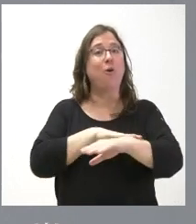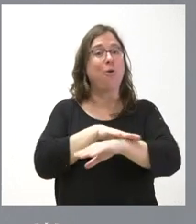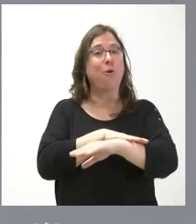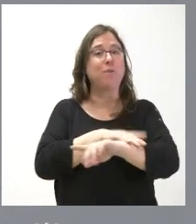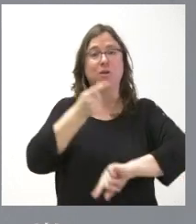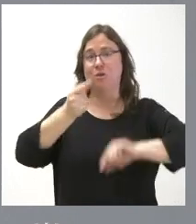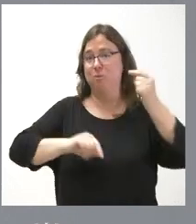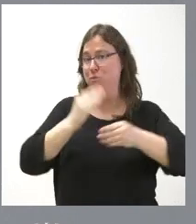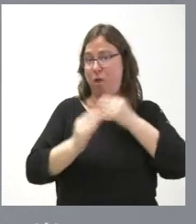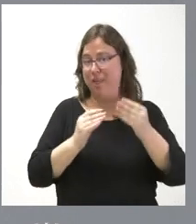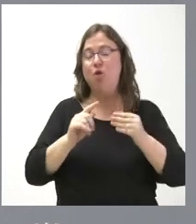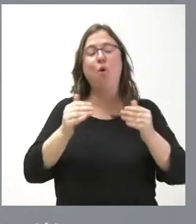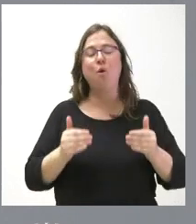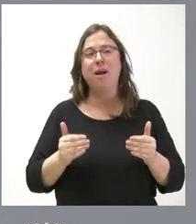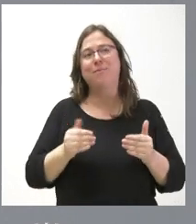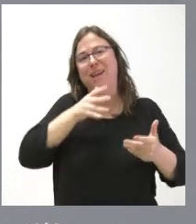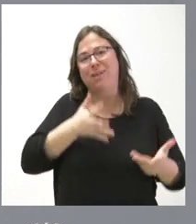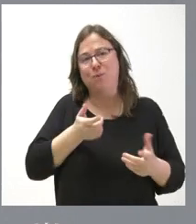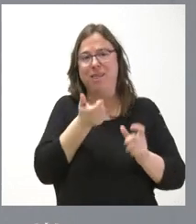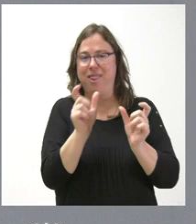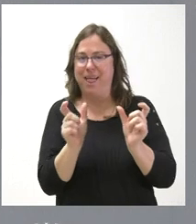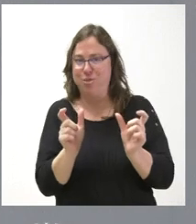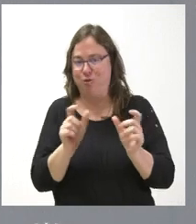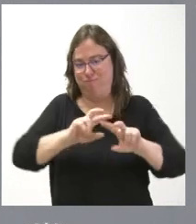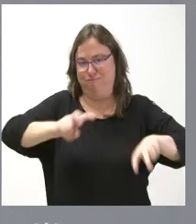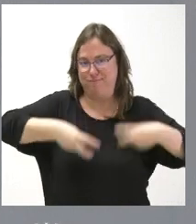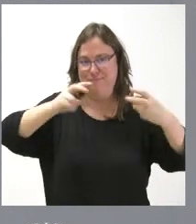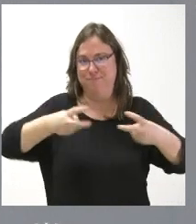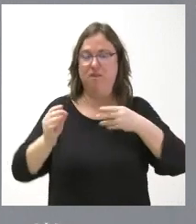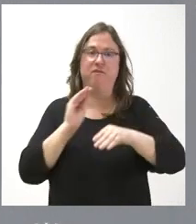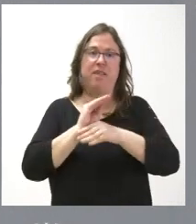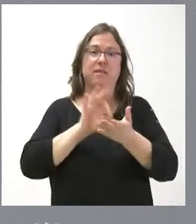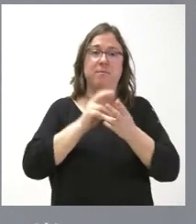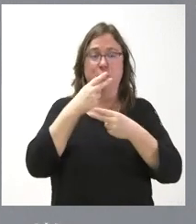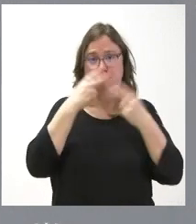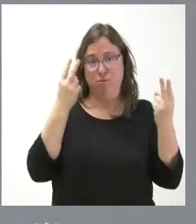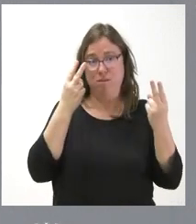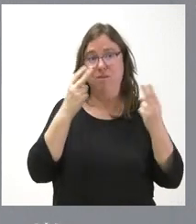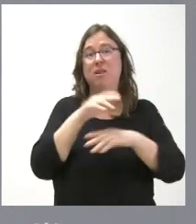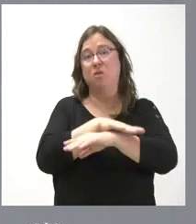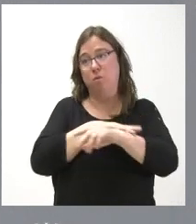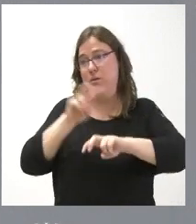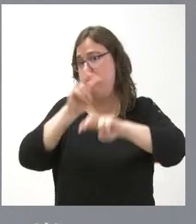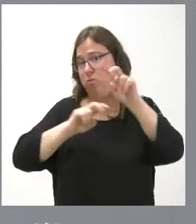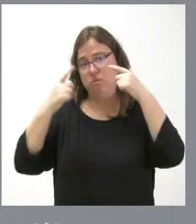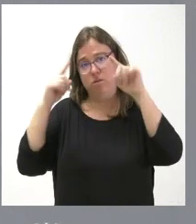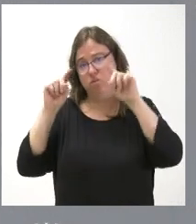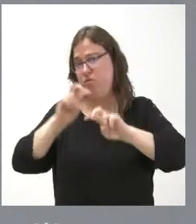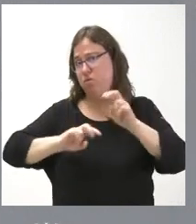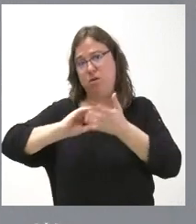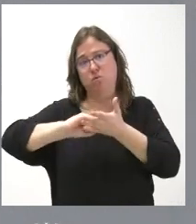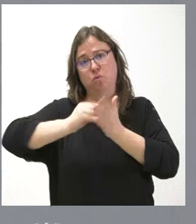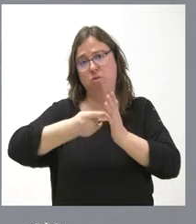presupuestos, no actualice determinadas cantidades que tienen que financiar los servicios públicos, pues es algo que el Gobierno tendría que buscar la fórmula para poderlo solucionar.